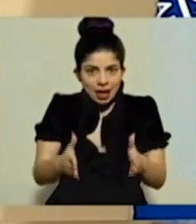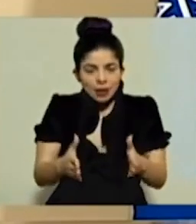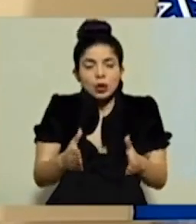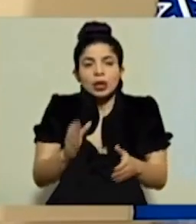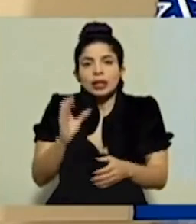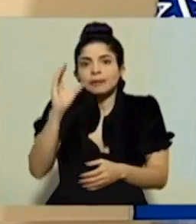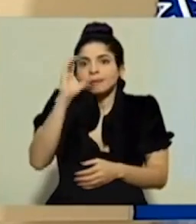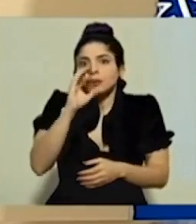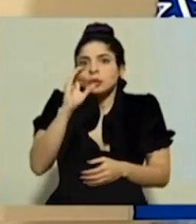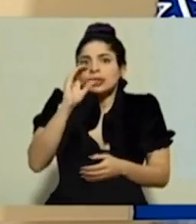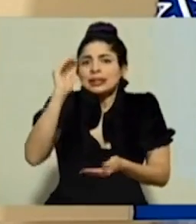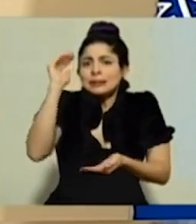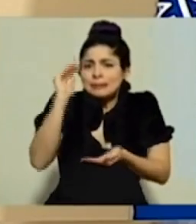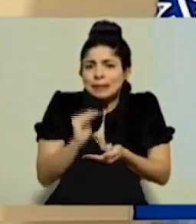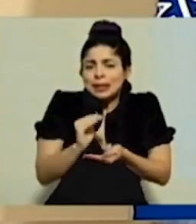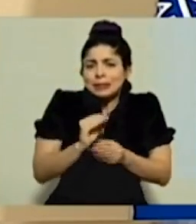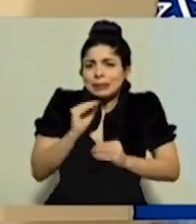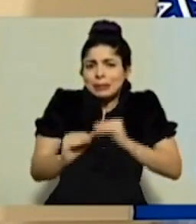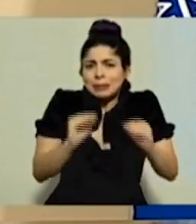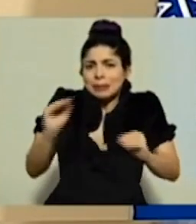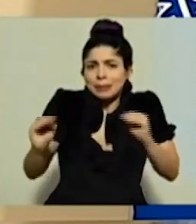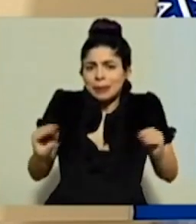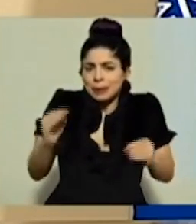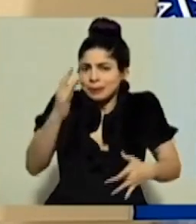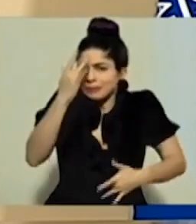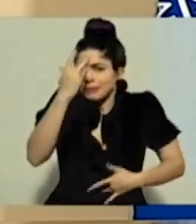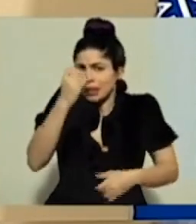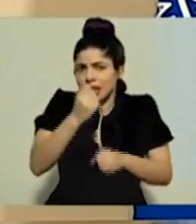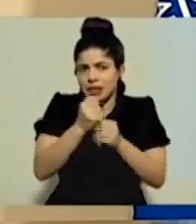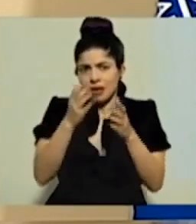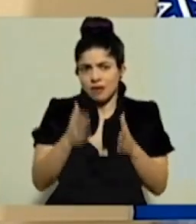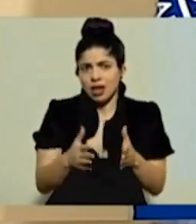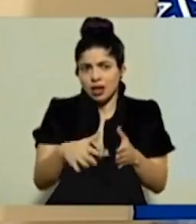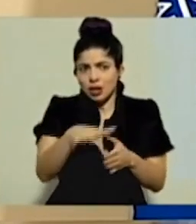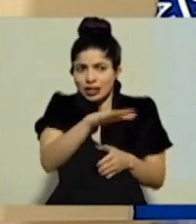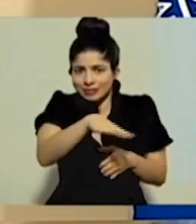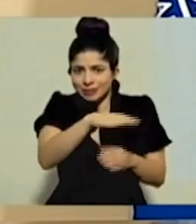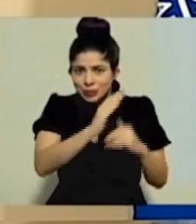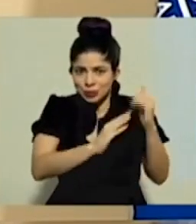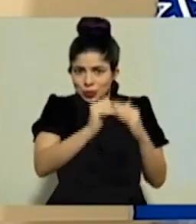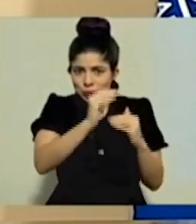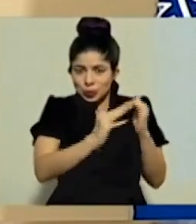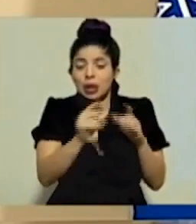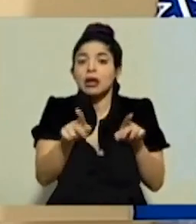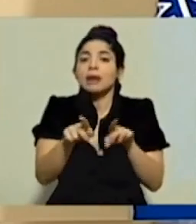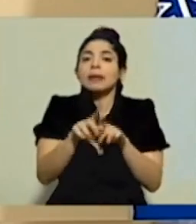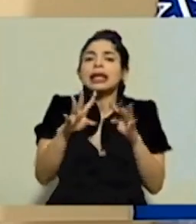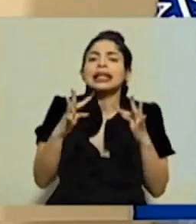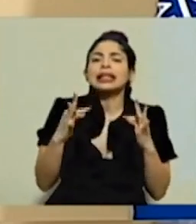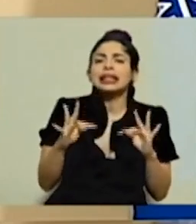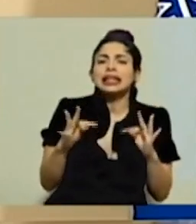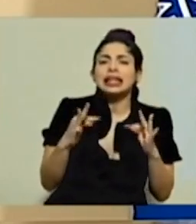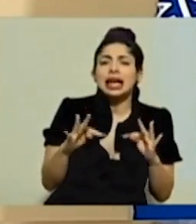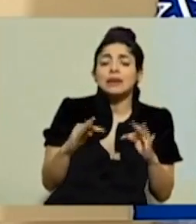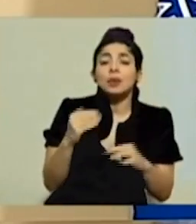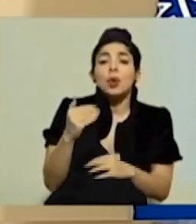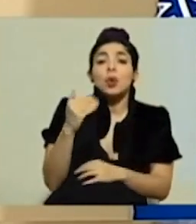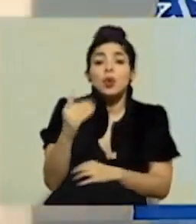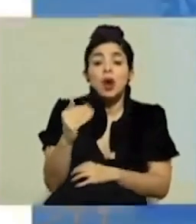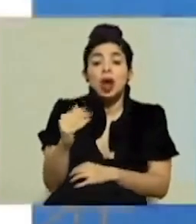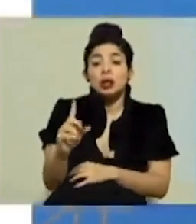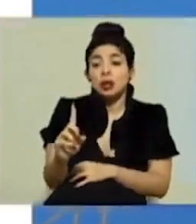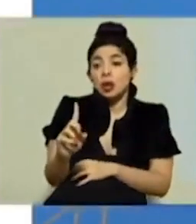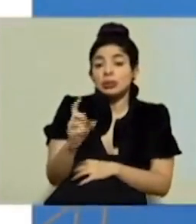el menor contagio de trabajadores en la obra propiamente. Tratar entonces de que cuando un